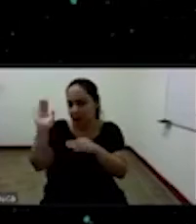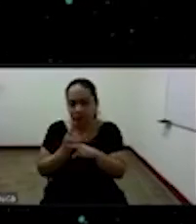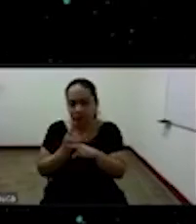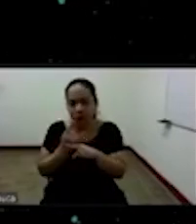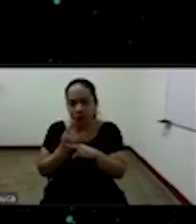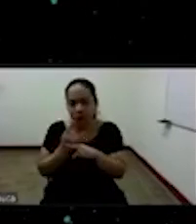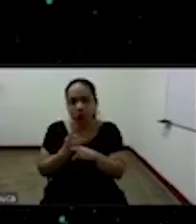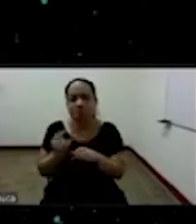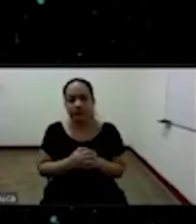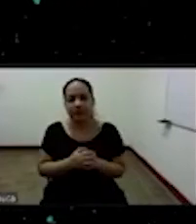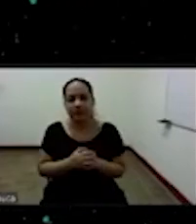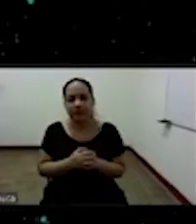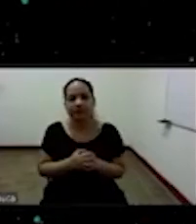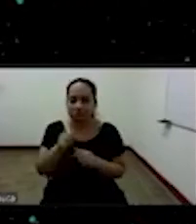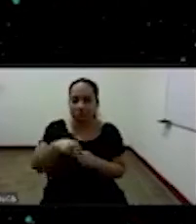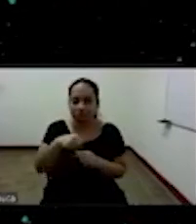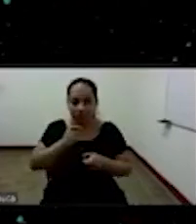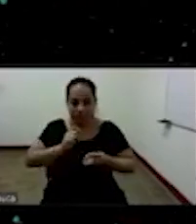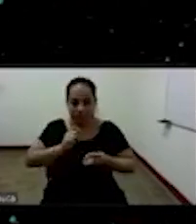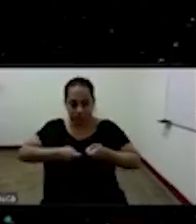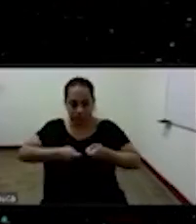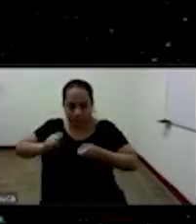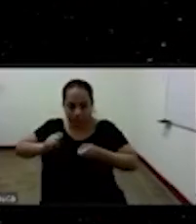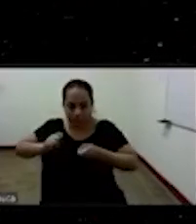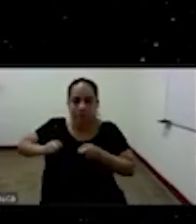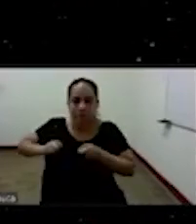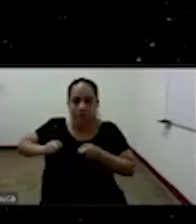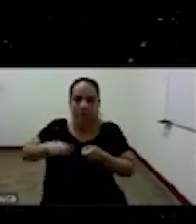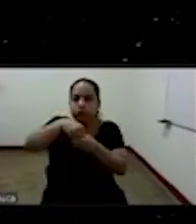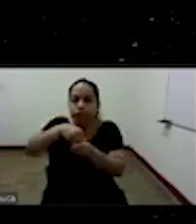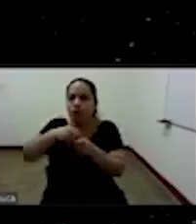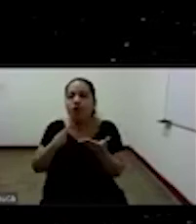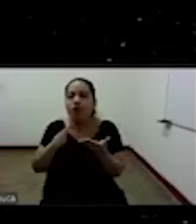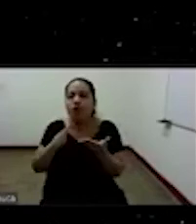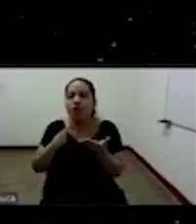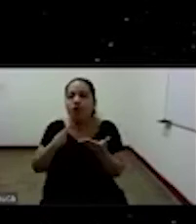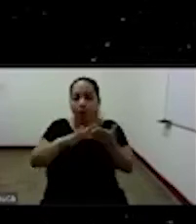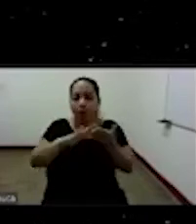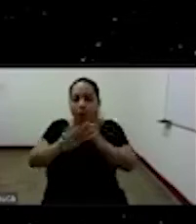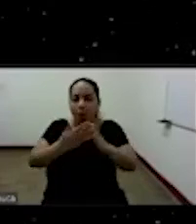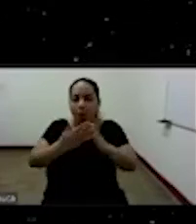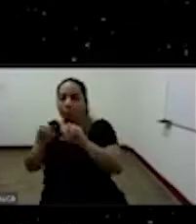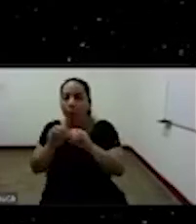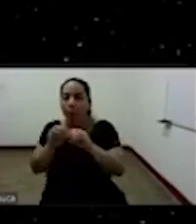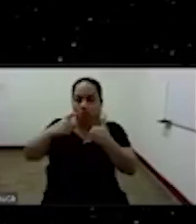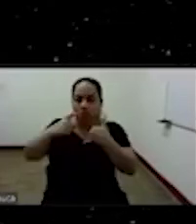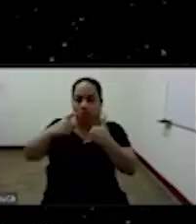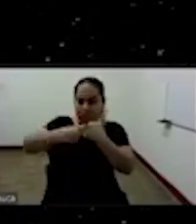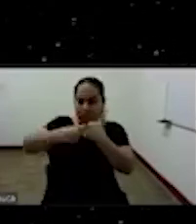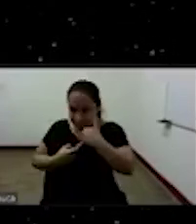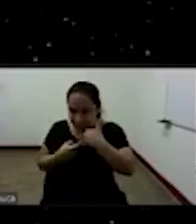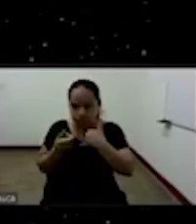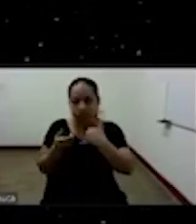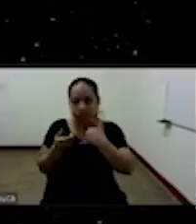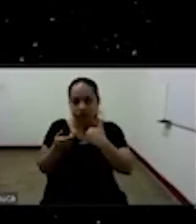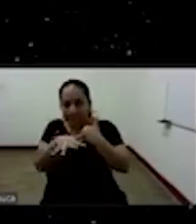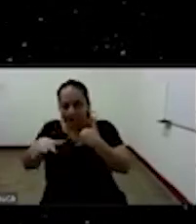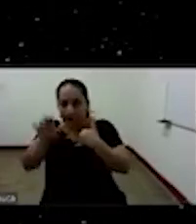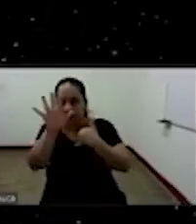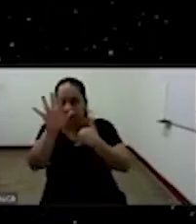sí que se tocan dentro de dentro de las poblaciones o territorio donde están ubicados